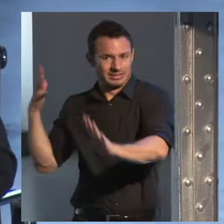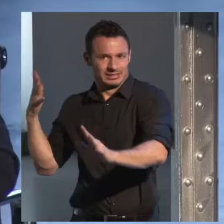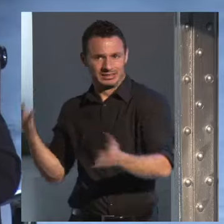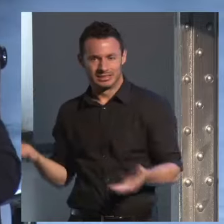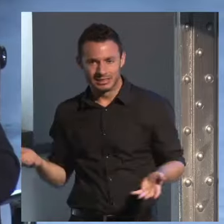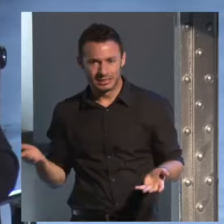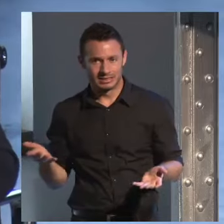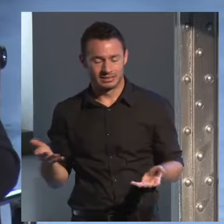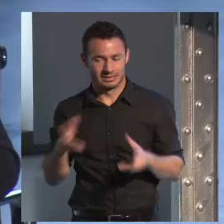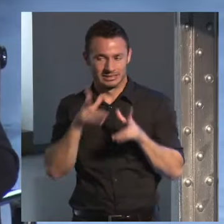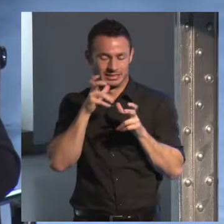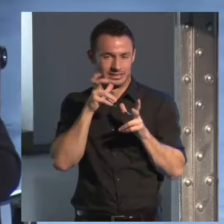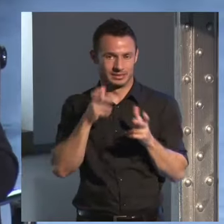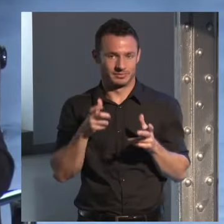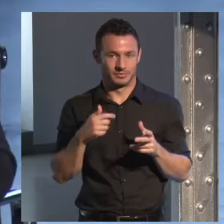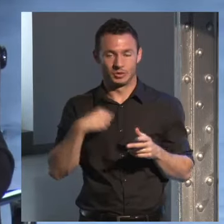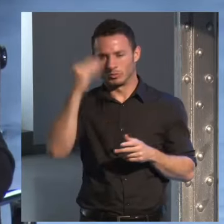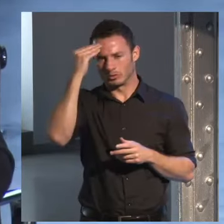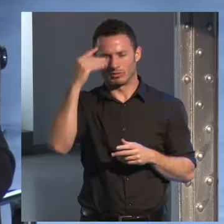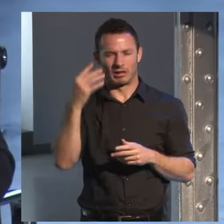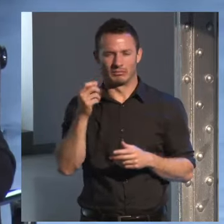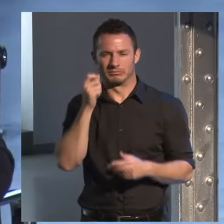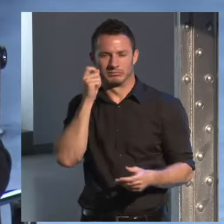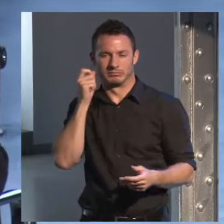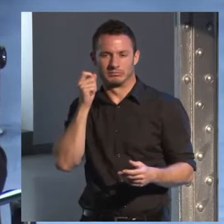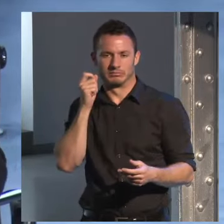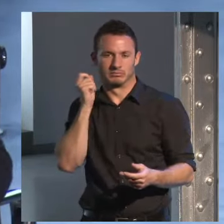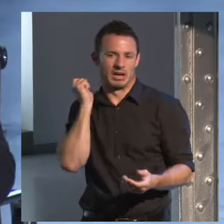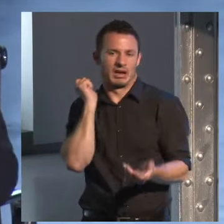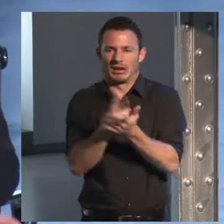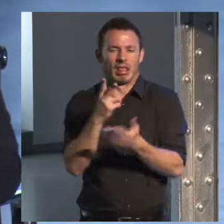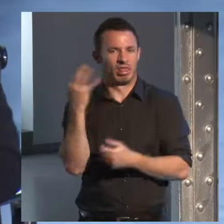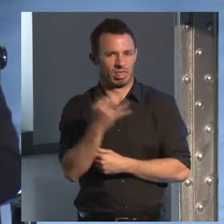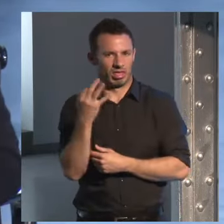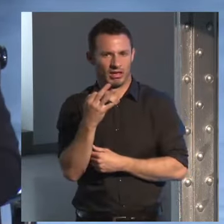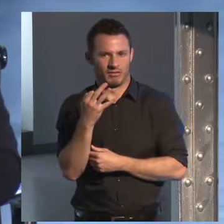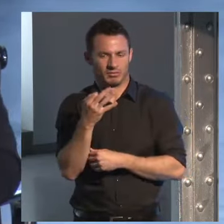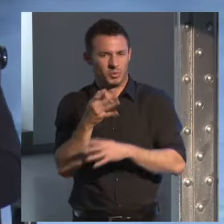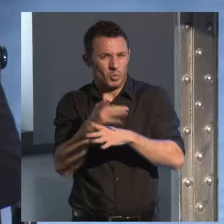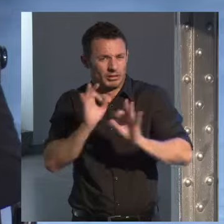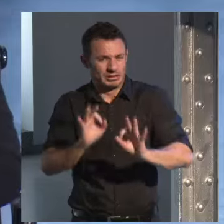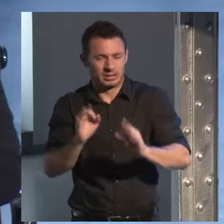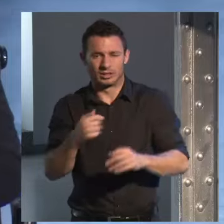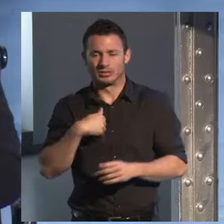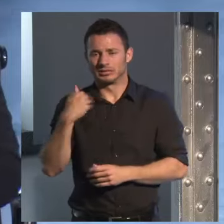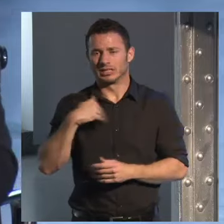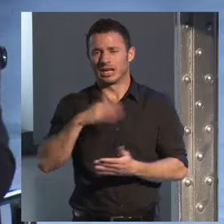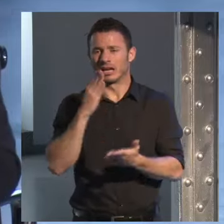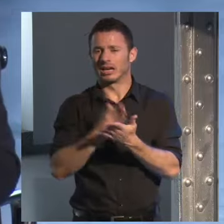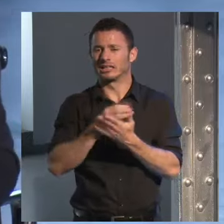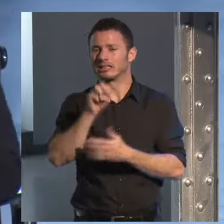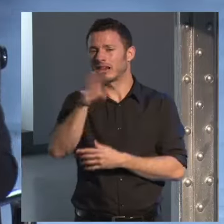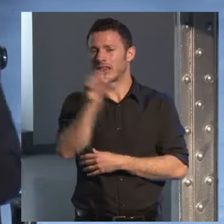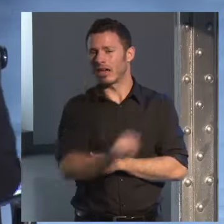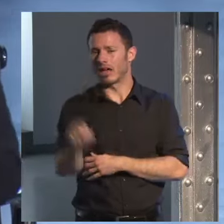yo creo que hay que jugársela esto es un juego yo estuve dando clases durante 13 años y llegó un punto